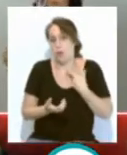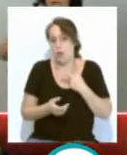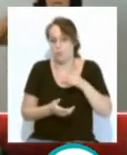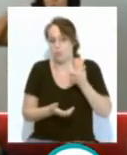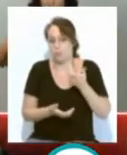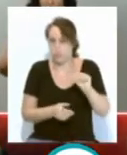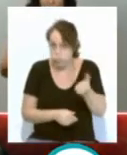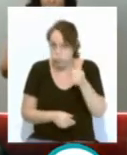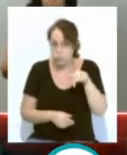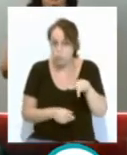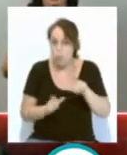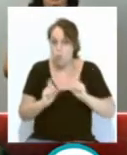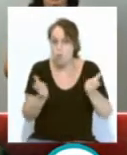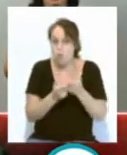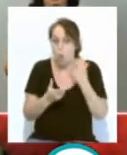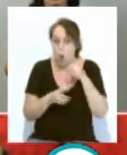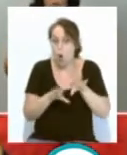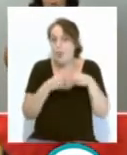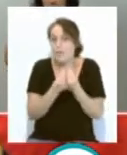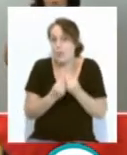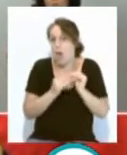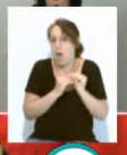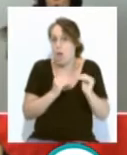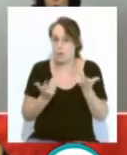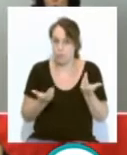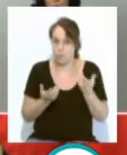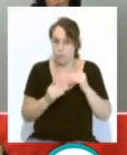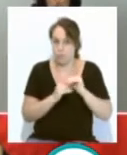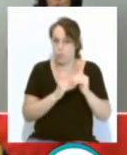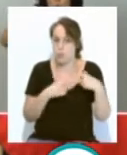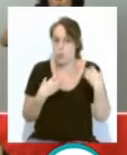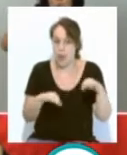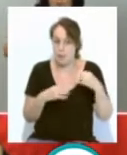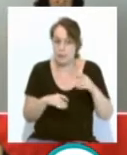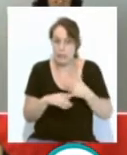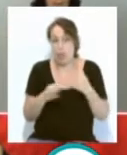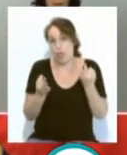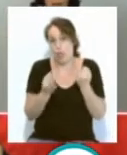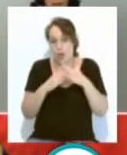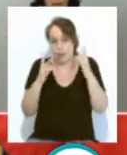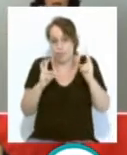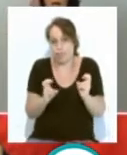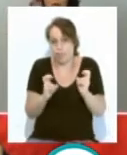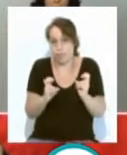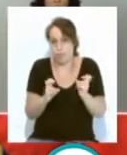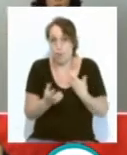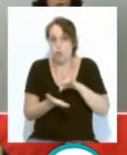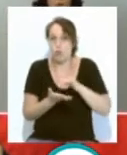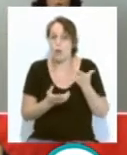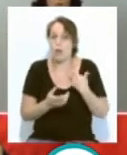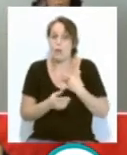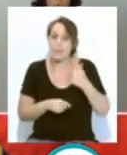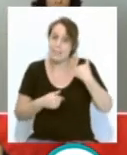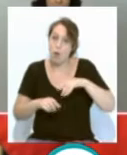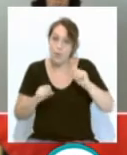a grupos de convivencia estable, el grupo de convivencia estable tiene que cuarentenarse. Cuando el caso confirmado